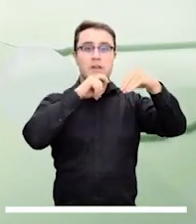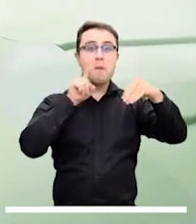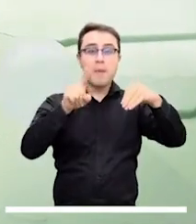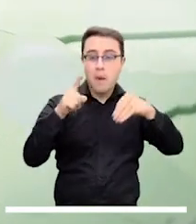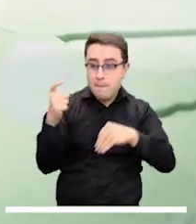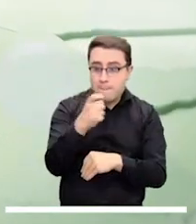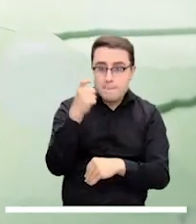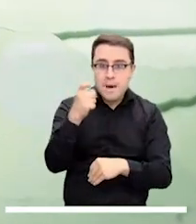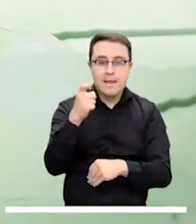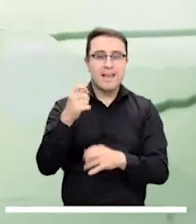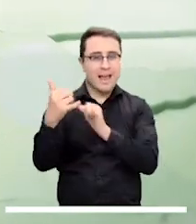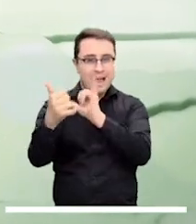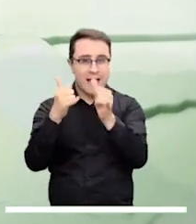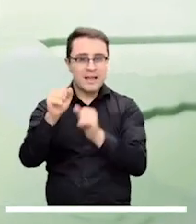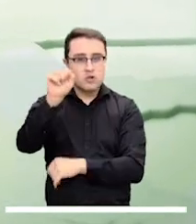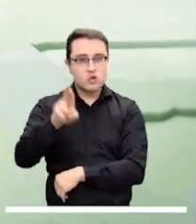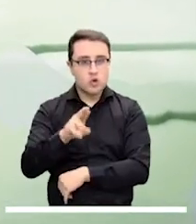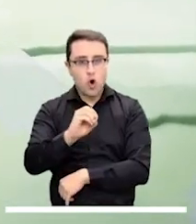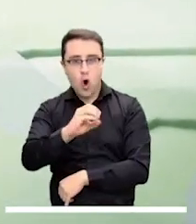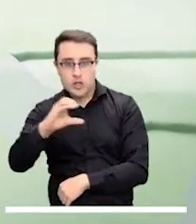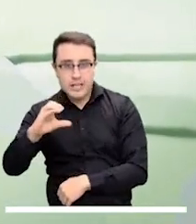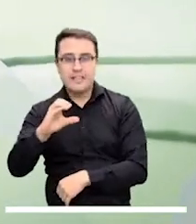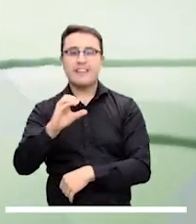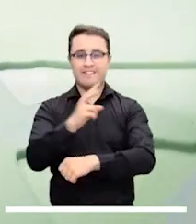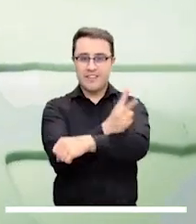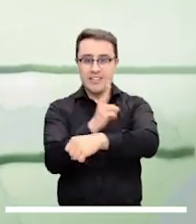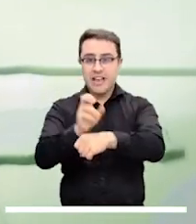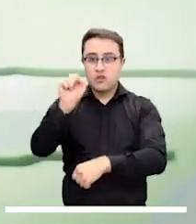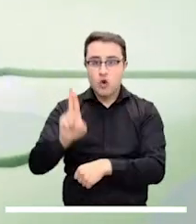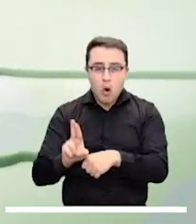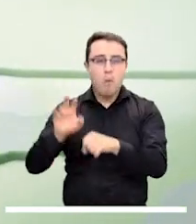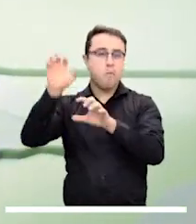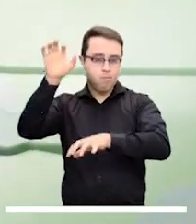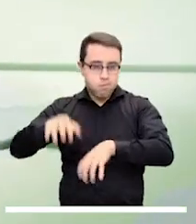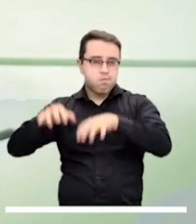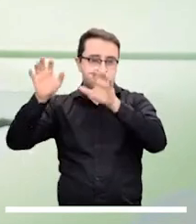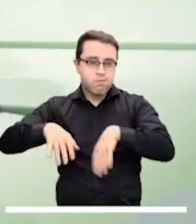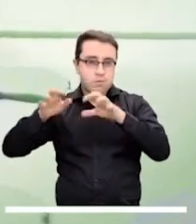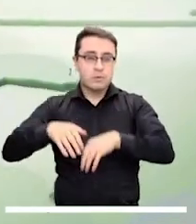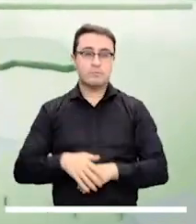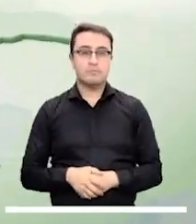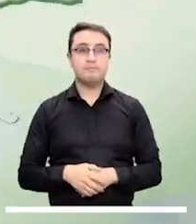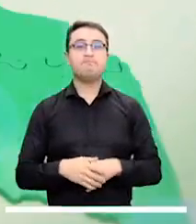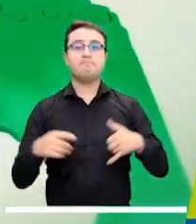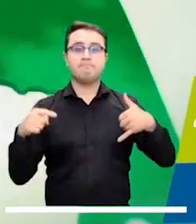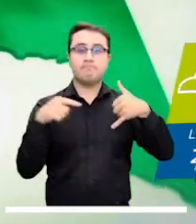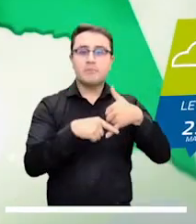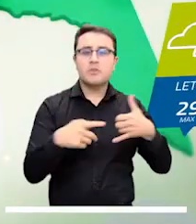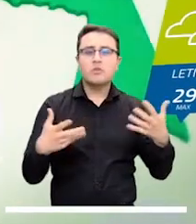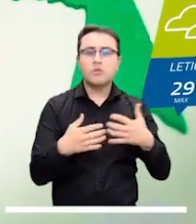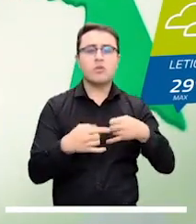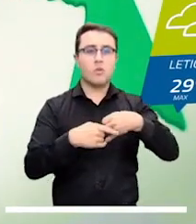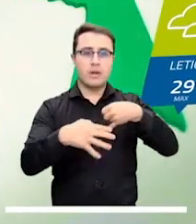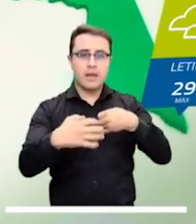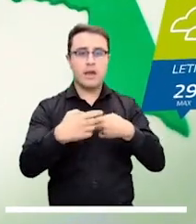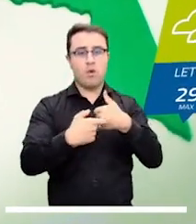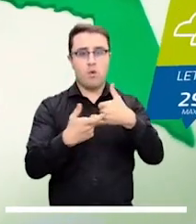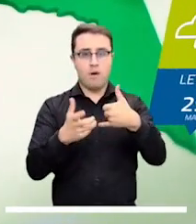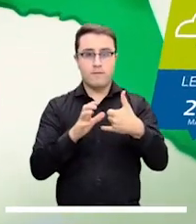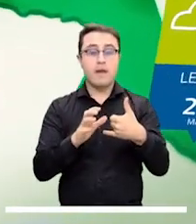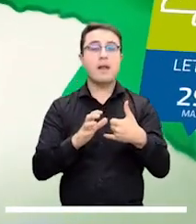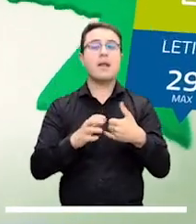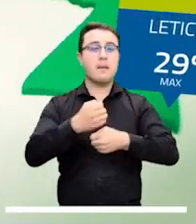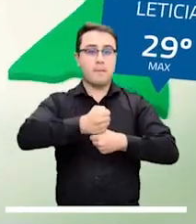salvo por la presencia de algunas lluvias en Meta, el sur occidente de Casanare y sur de Bichara. En la Amazonía las lluvias se anuncian en Guainía,